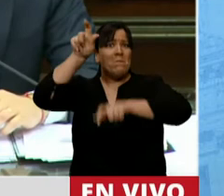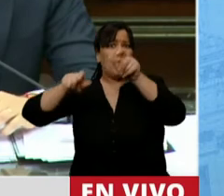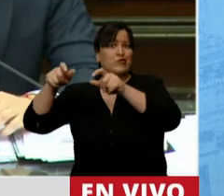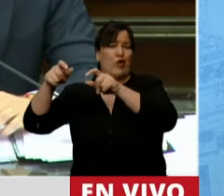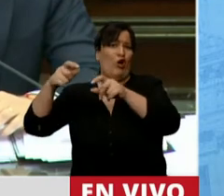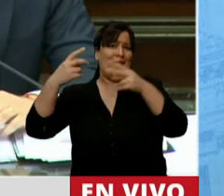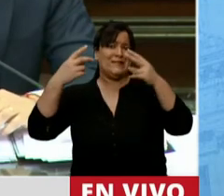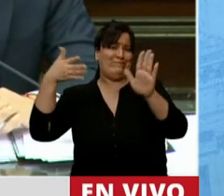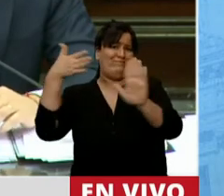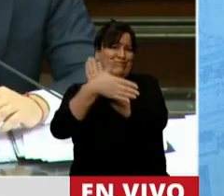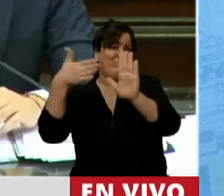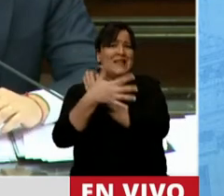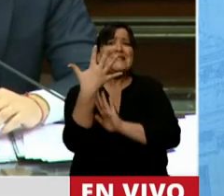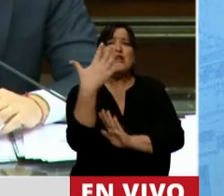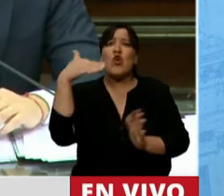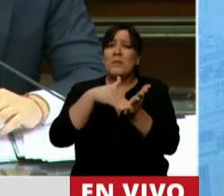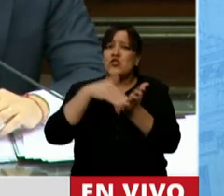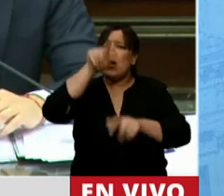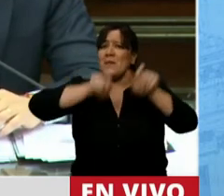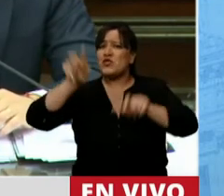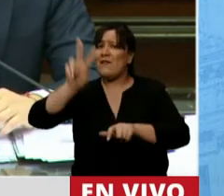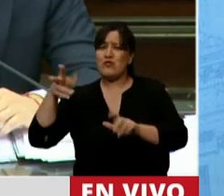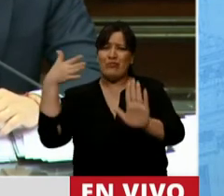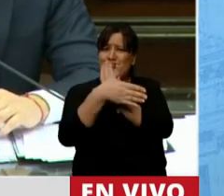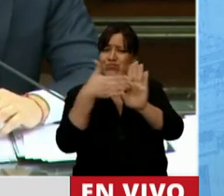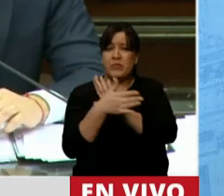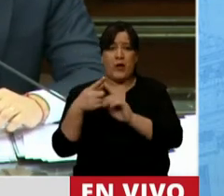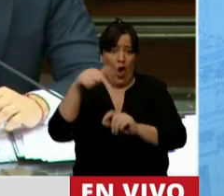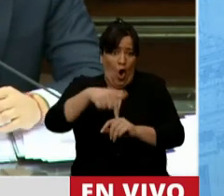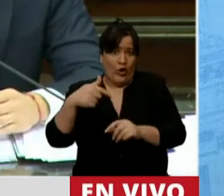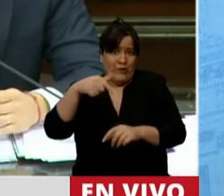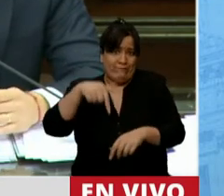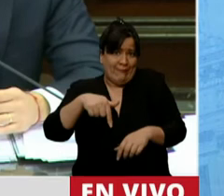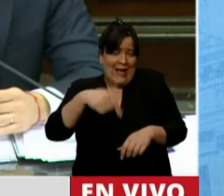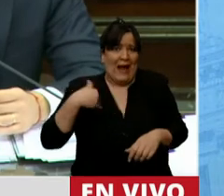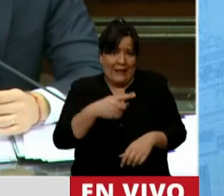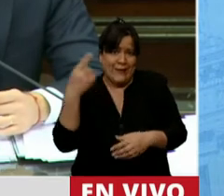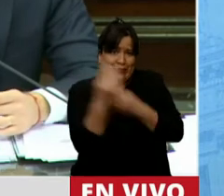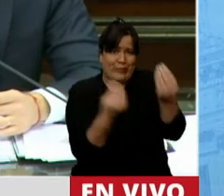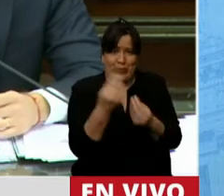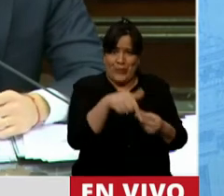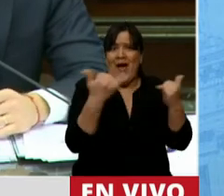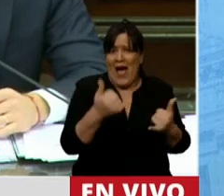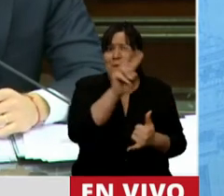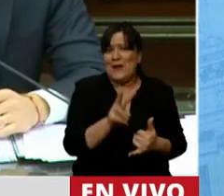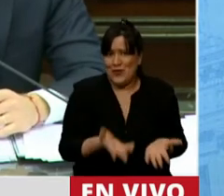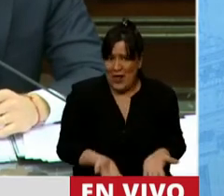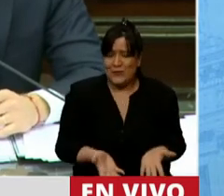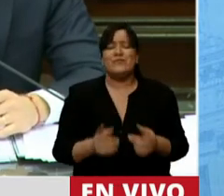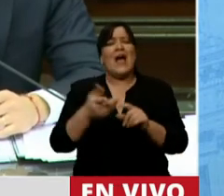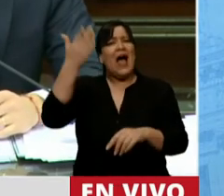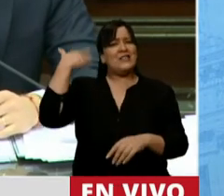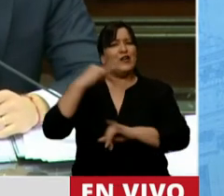6.5 millones de venezolanos, de los cuales muchos están hoy en nuestro país. Sin ir más lejos, señor Presidente, ayer se publicó un